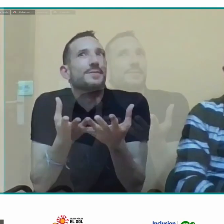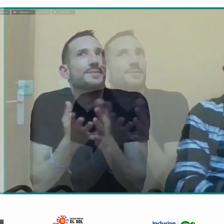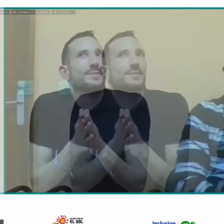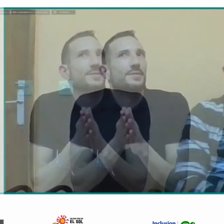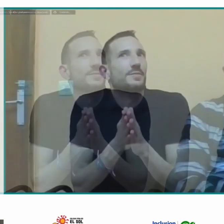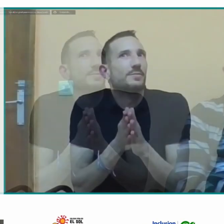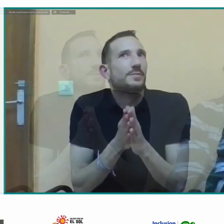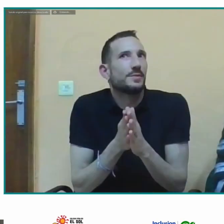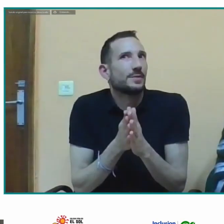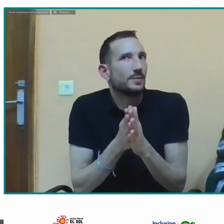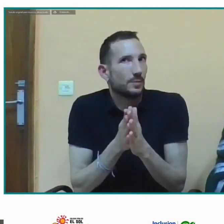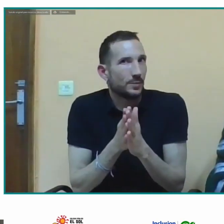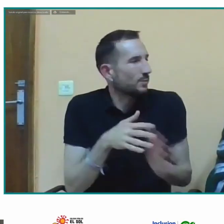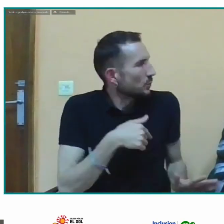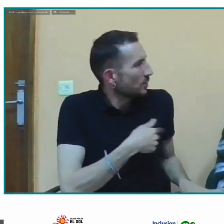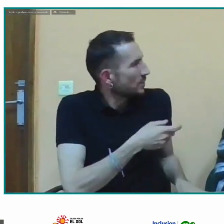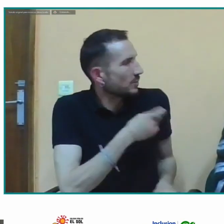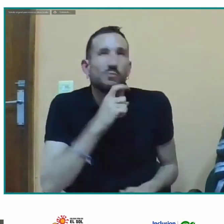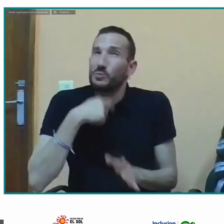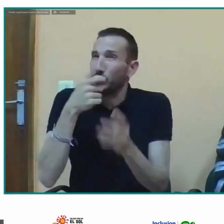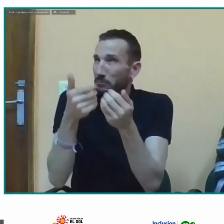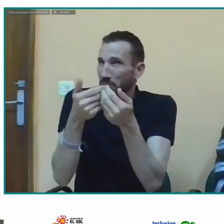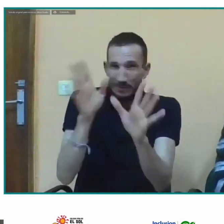la confederación estatal de personas sordas